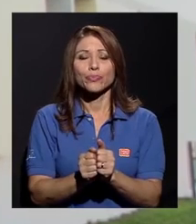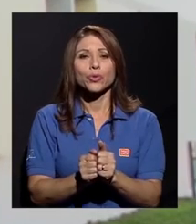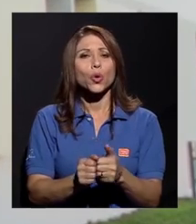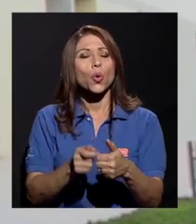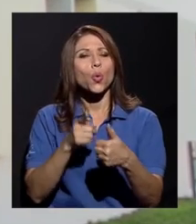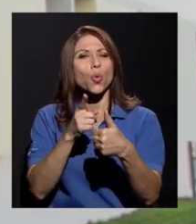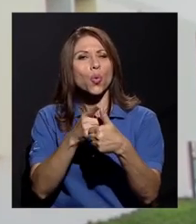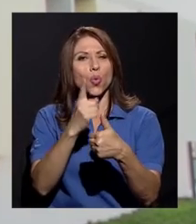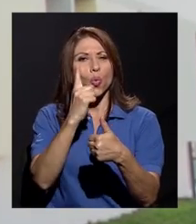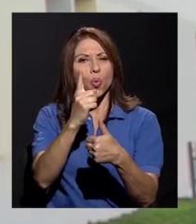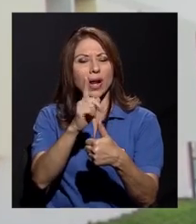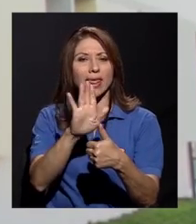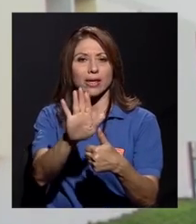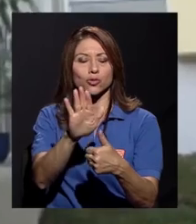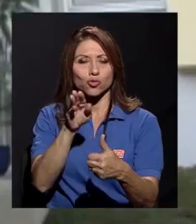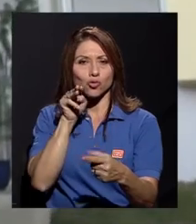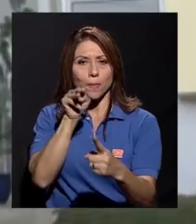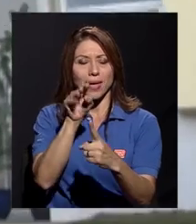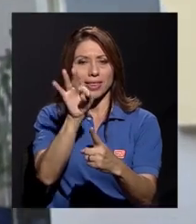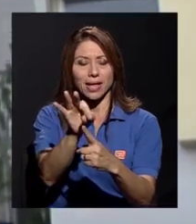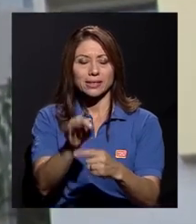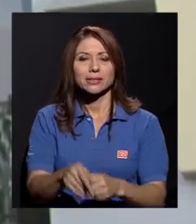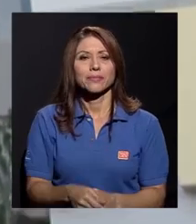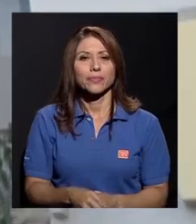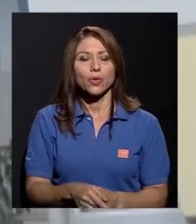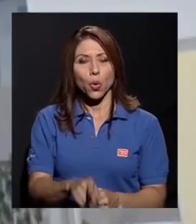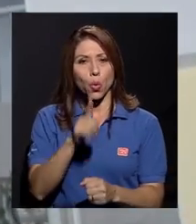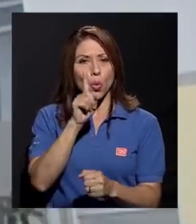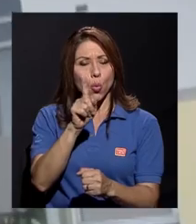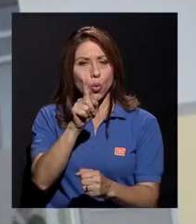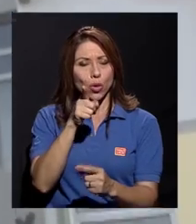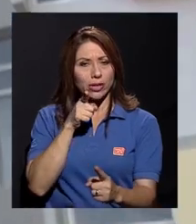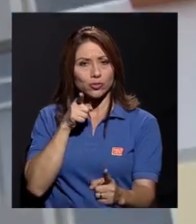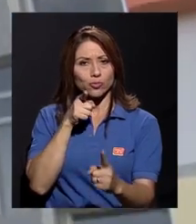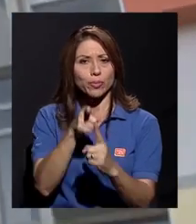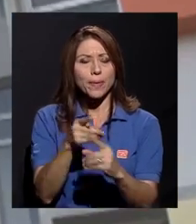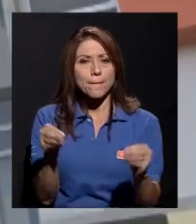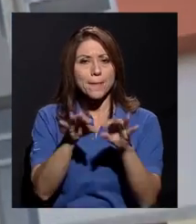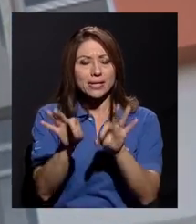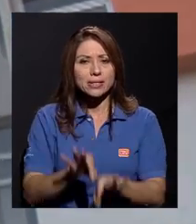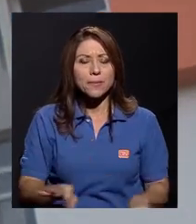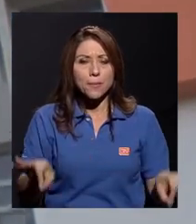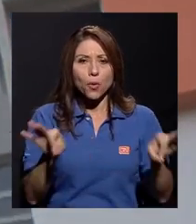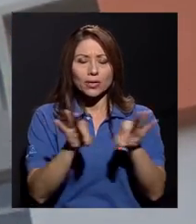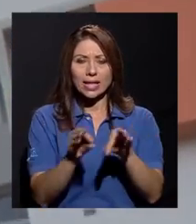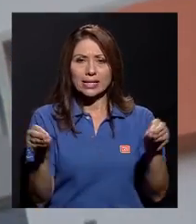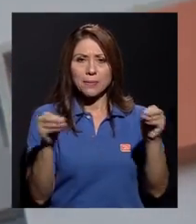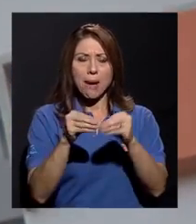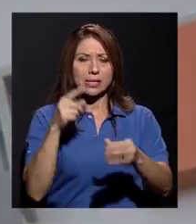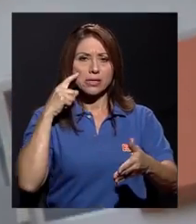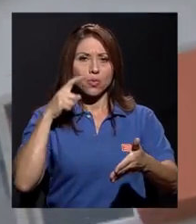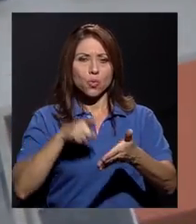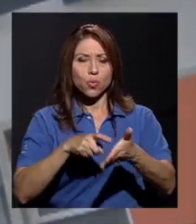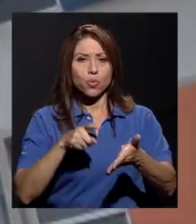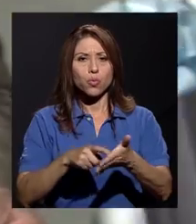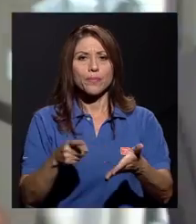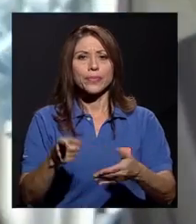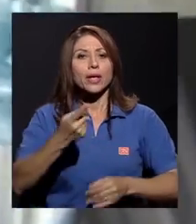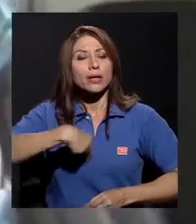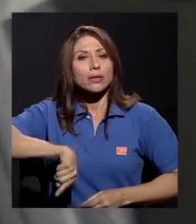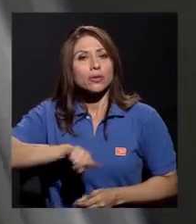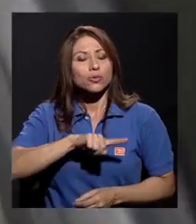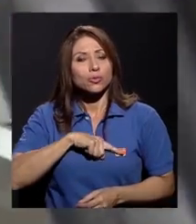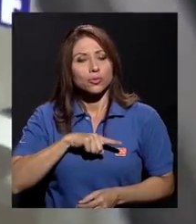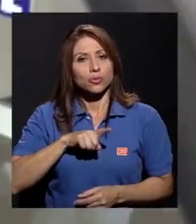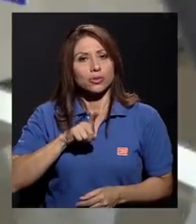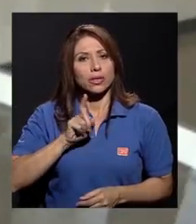metas, con uno de sus propósitos más importantes, más sobresalientes. Nosotros tenemos